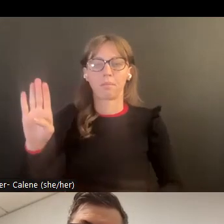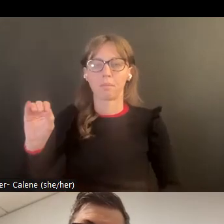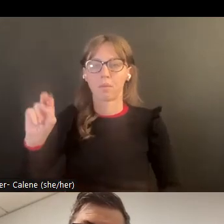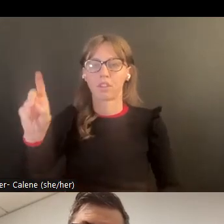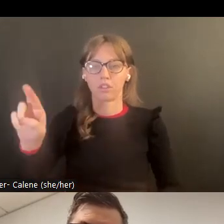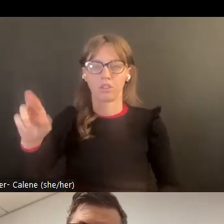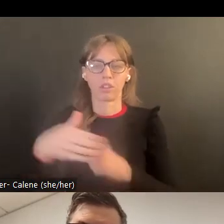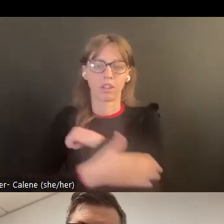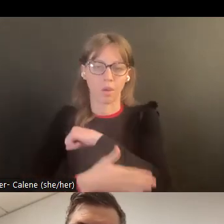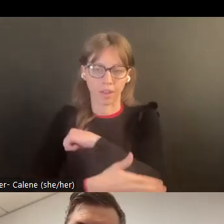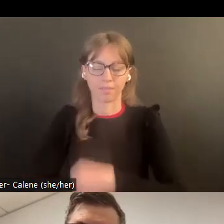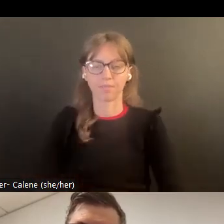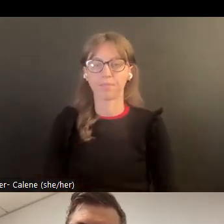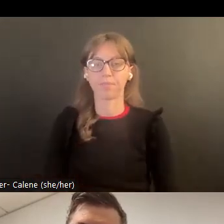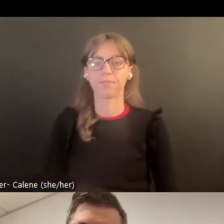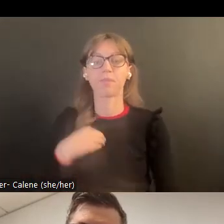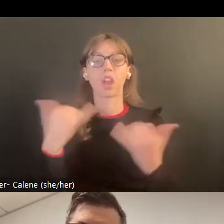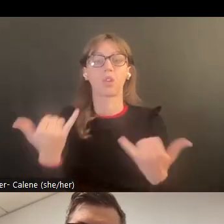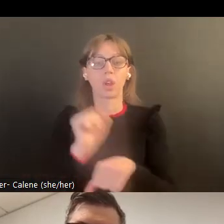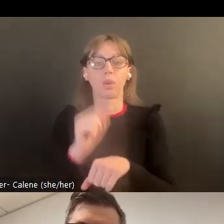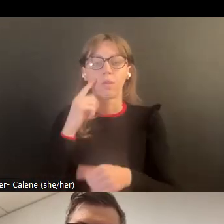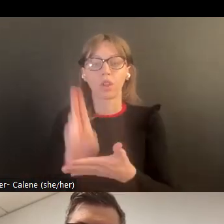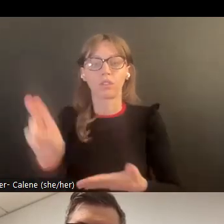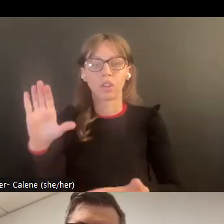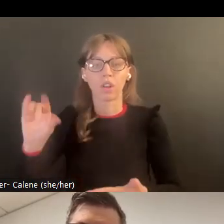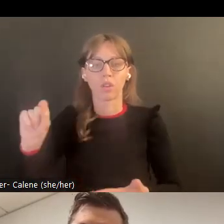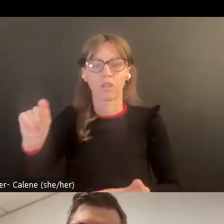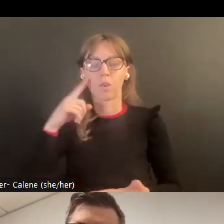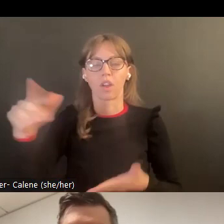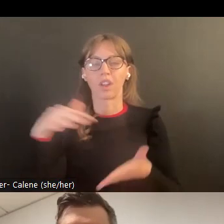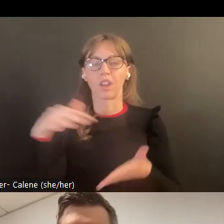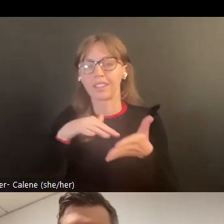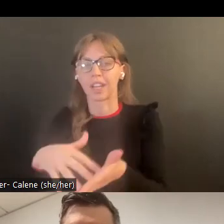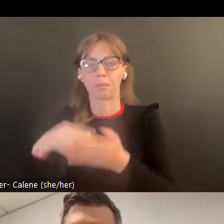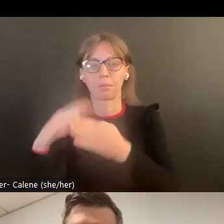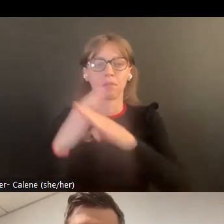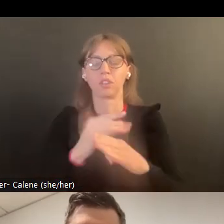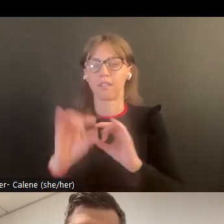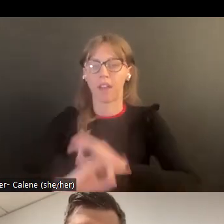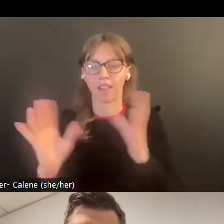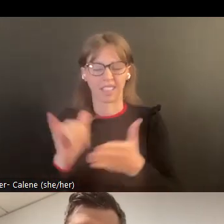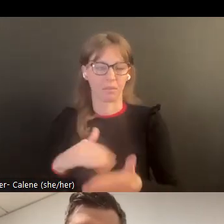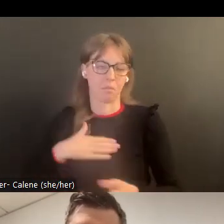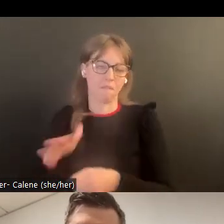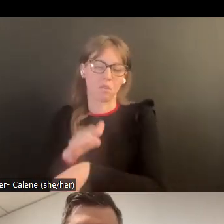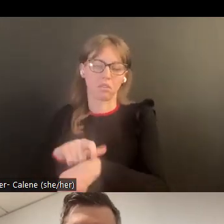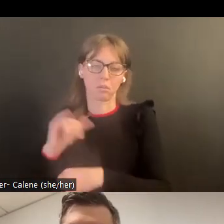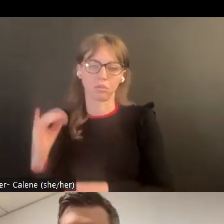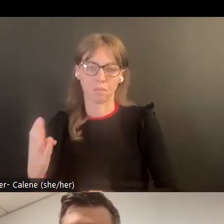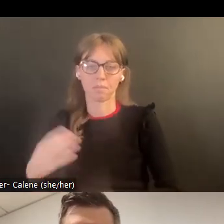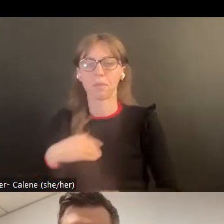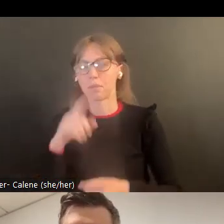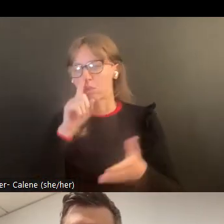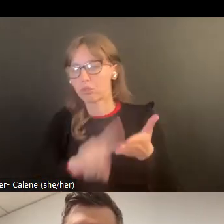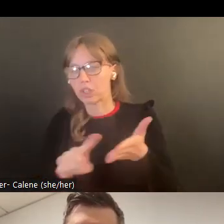Y también trabajo para la Universidad de Colorado y el estudio de prevención de violencia. Eso como mi trabajo a tiempo completo,